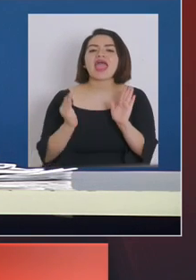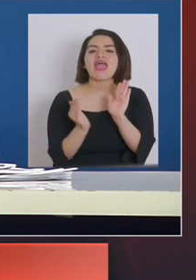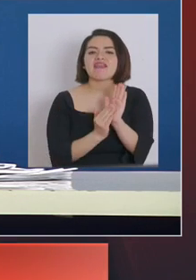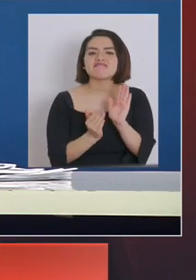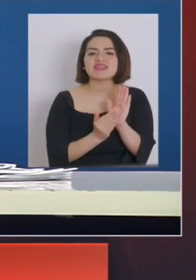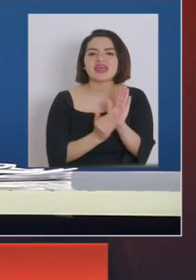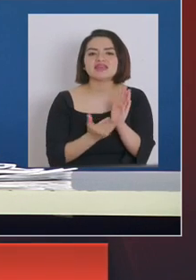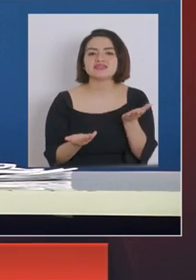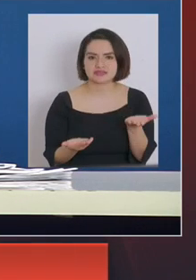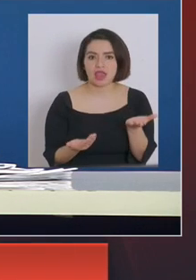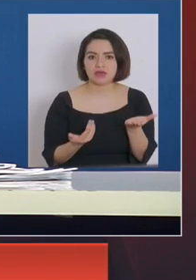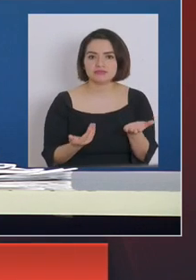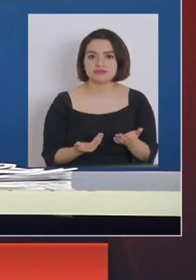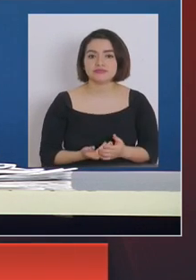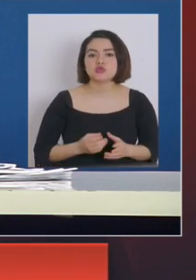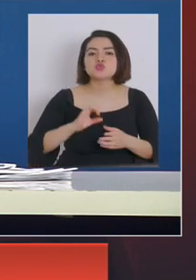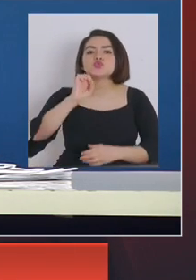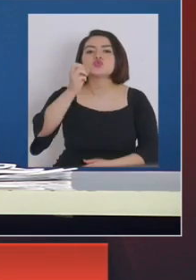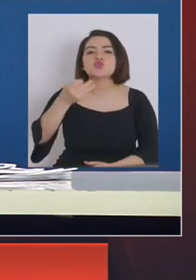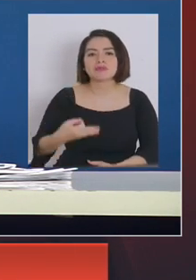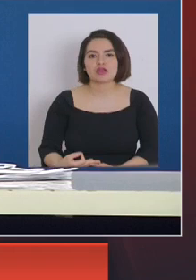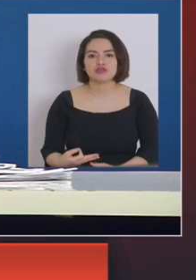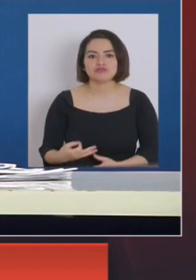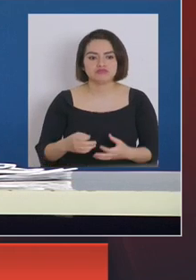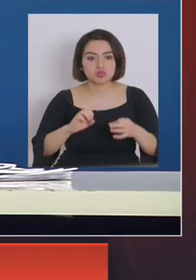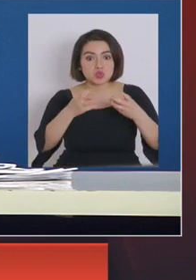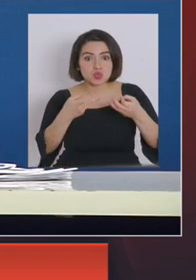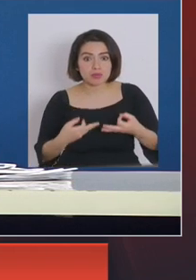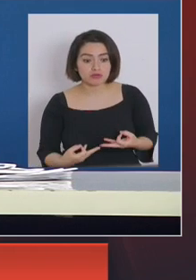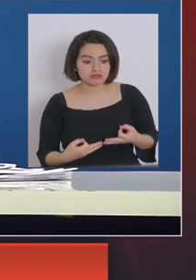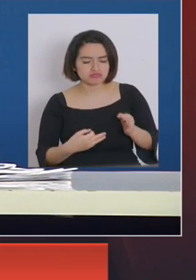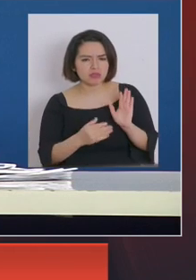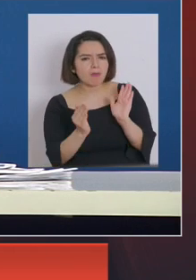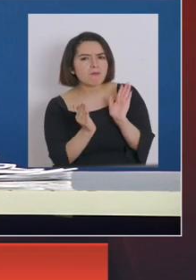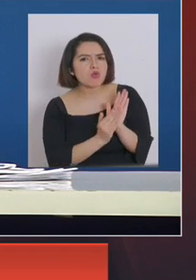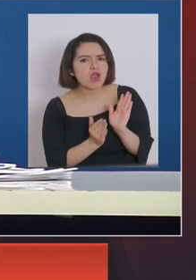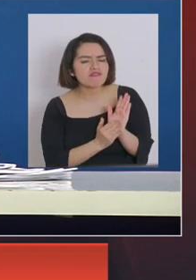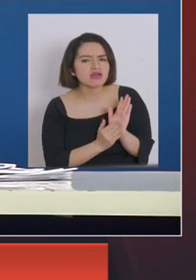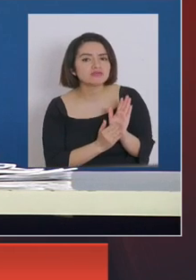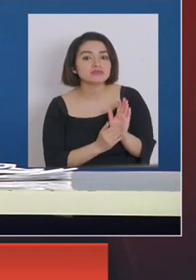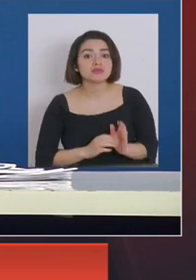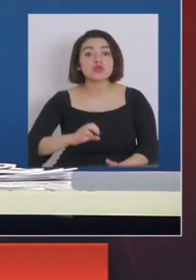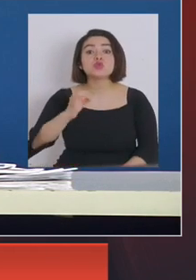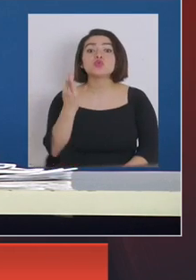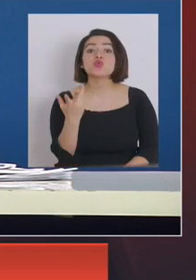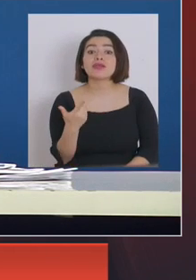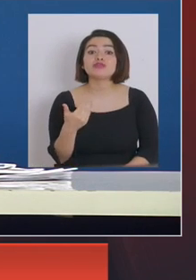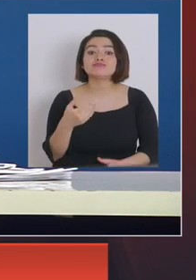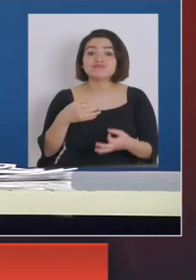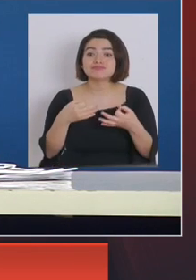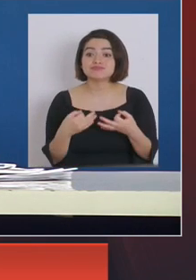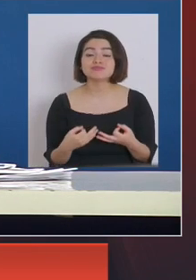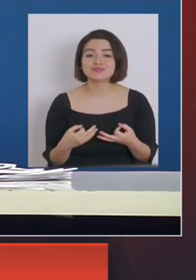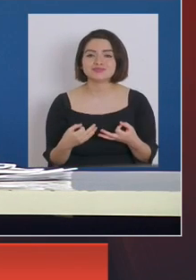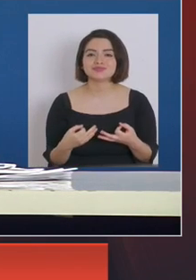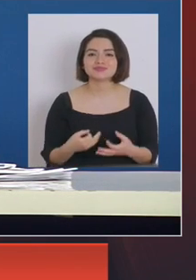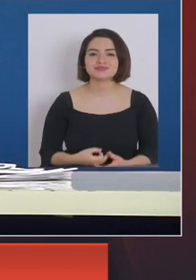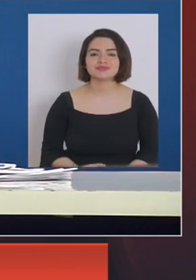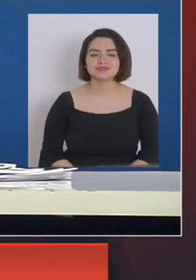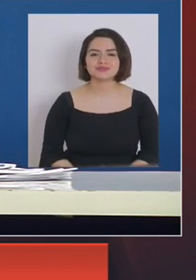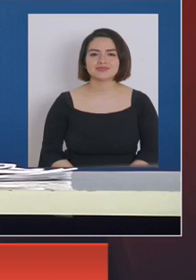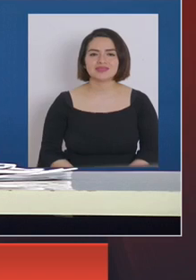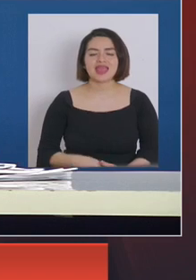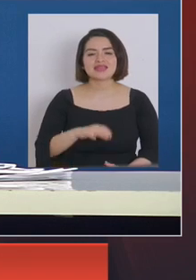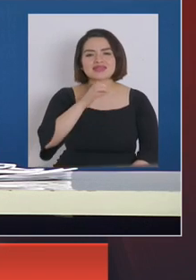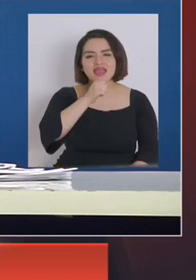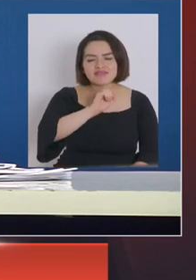Y la evidencia la dan las cifras. Y nosotros hemos dicho hace varios días que las cifras secundarias a la